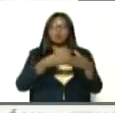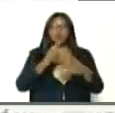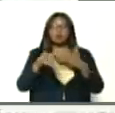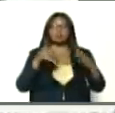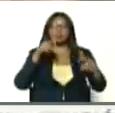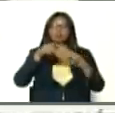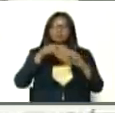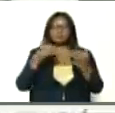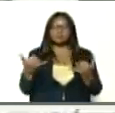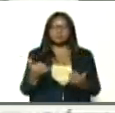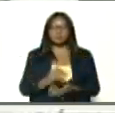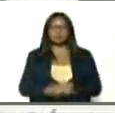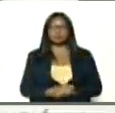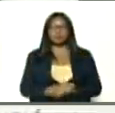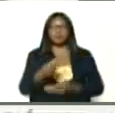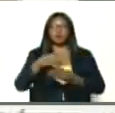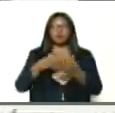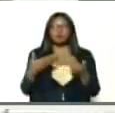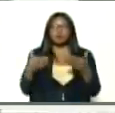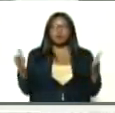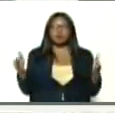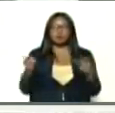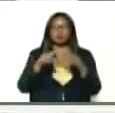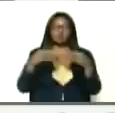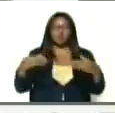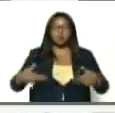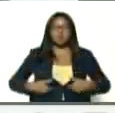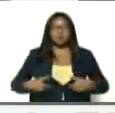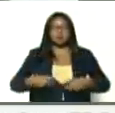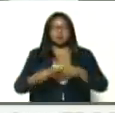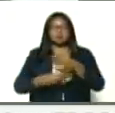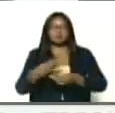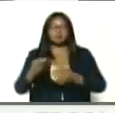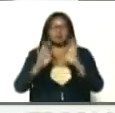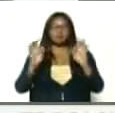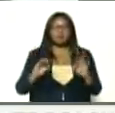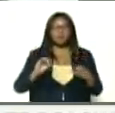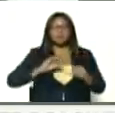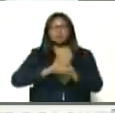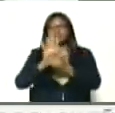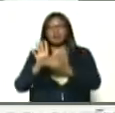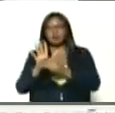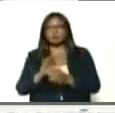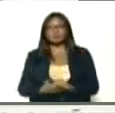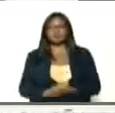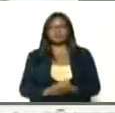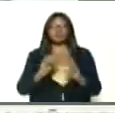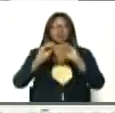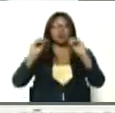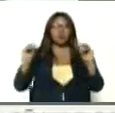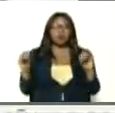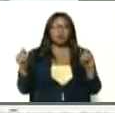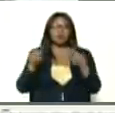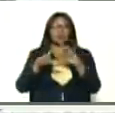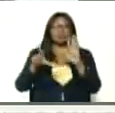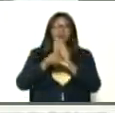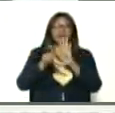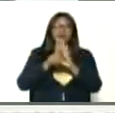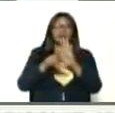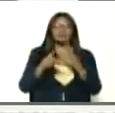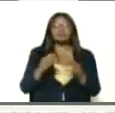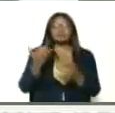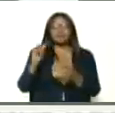esto, por supuesto, lo ponemos a la orden, de todo el esfuerzo, que se está haciendo, en materia de COVID, y también, de la consulta, de la ley de ciudades